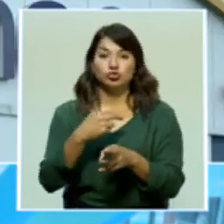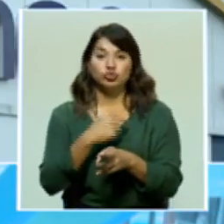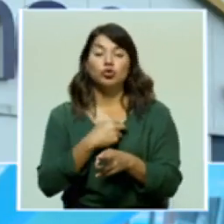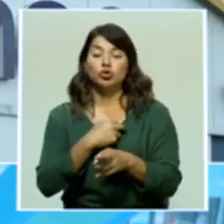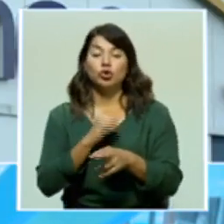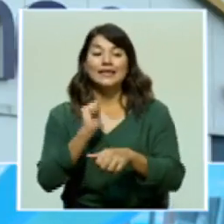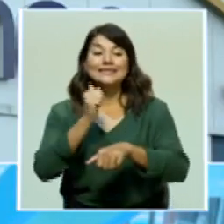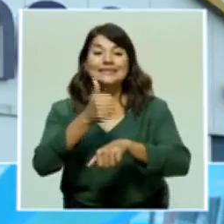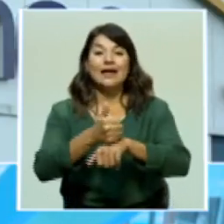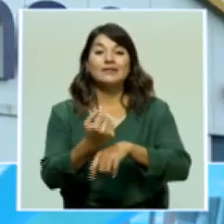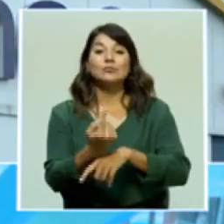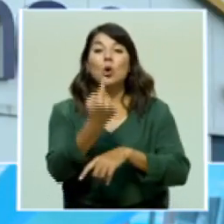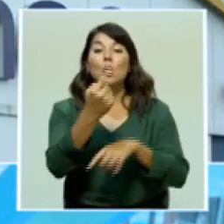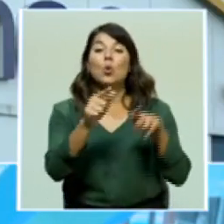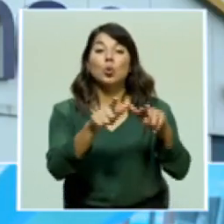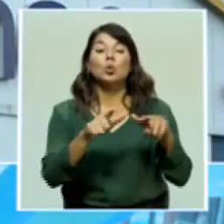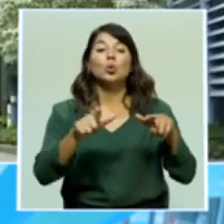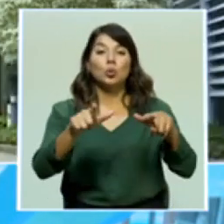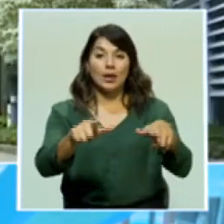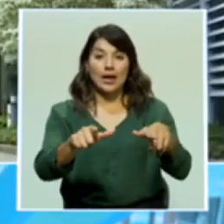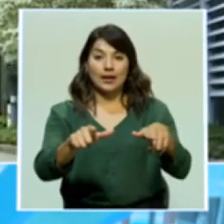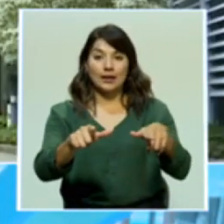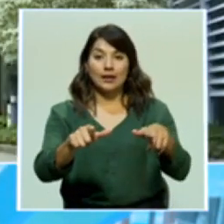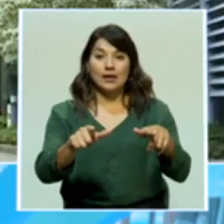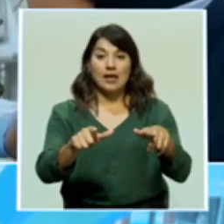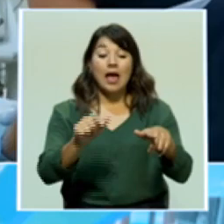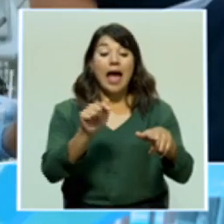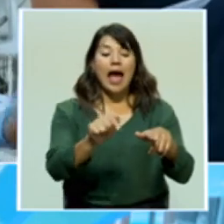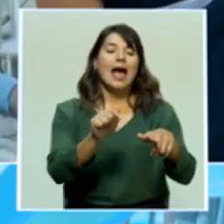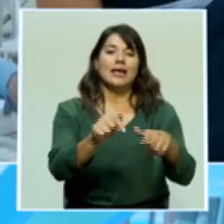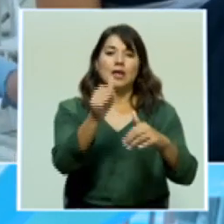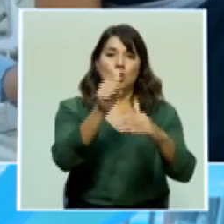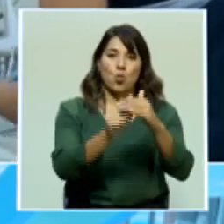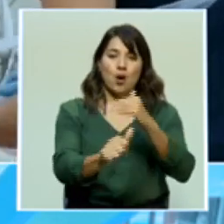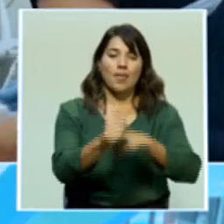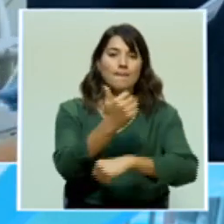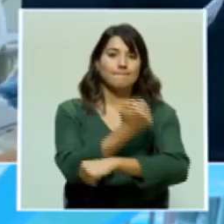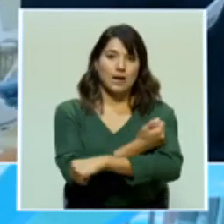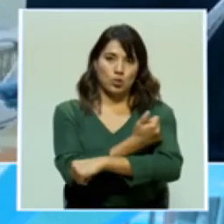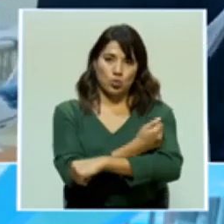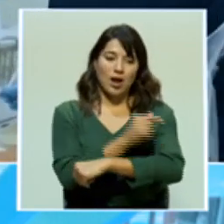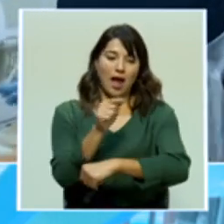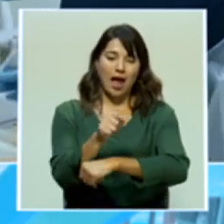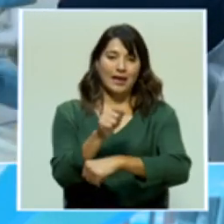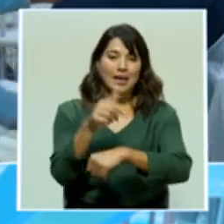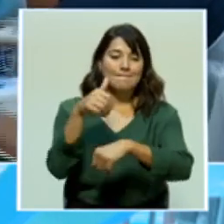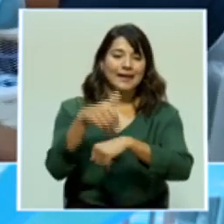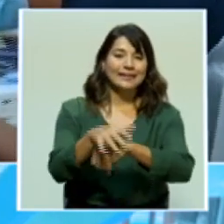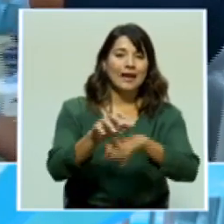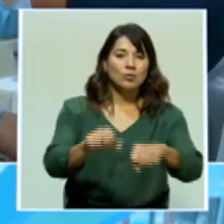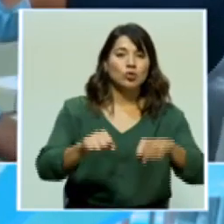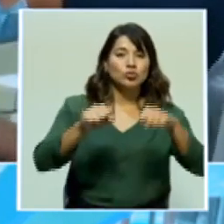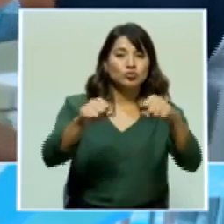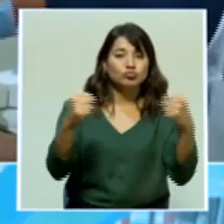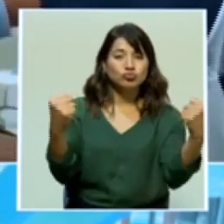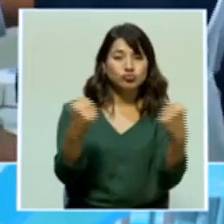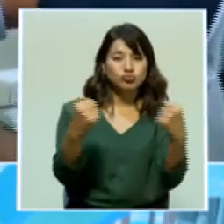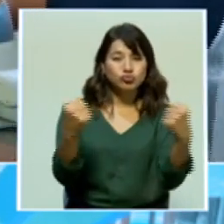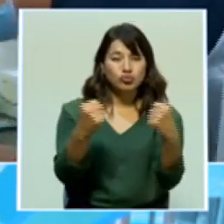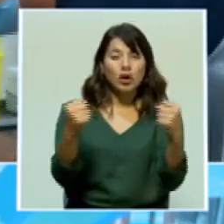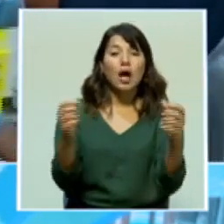un punto focal que va a almacenar la vacuna. De ahí se va a distribuir